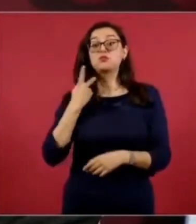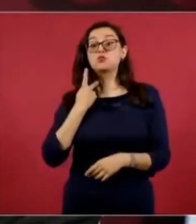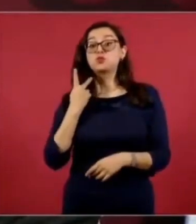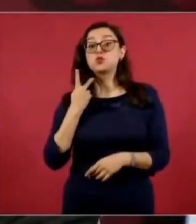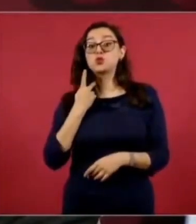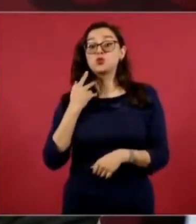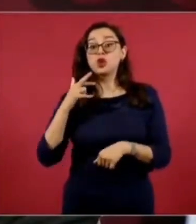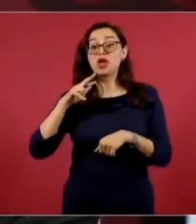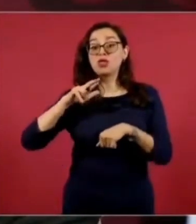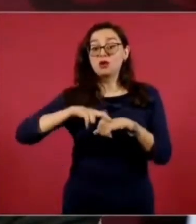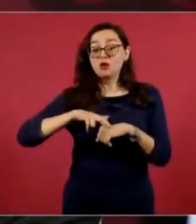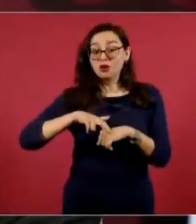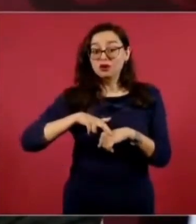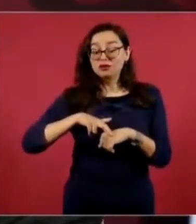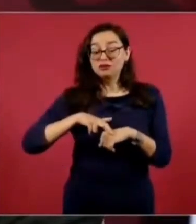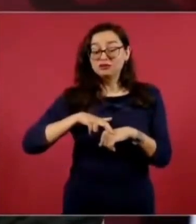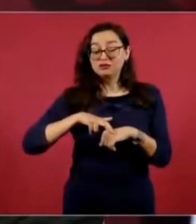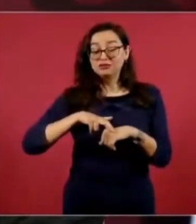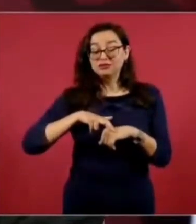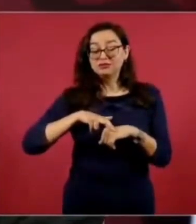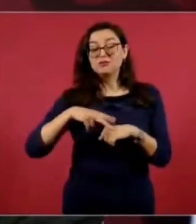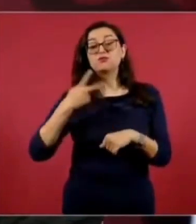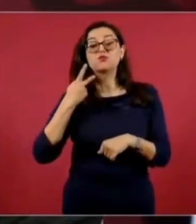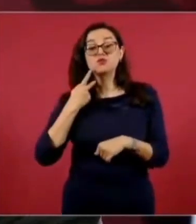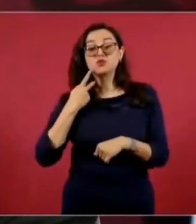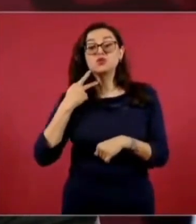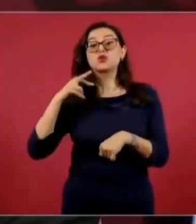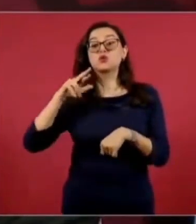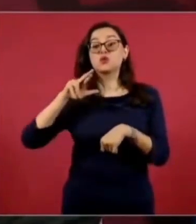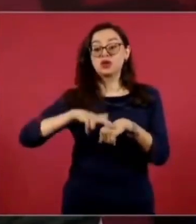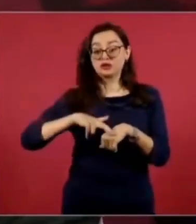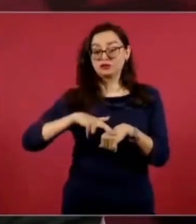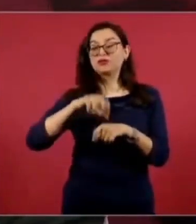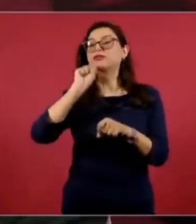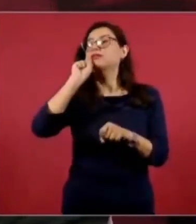había elección,